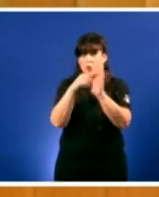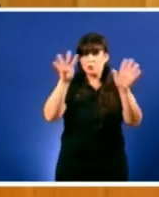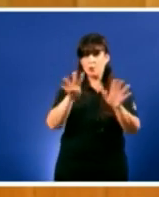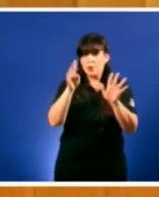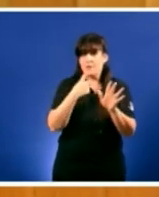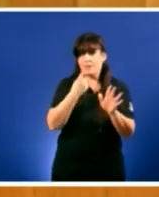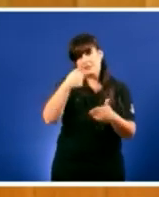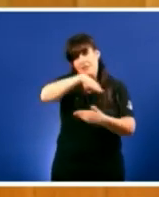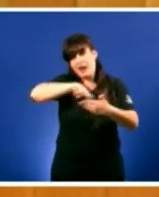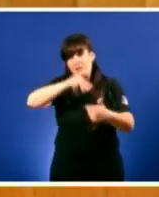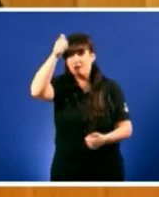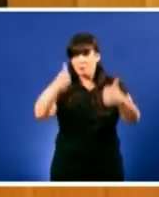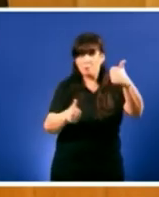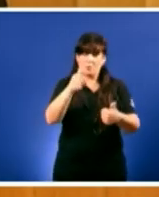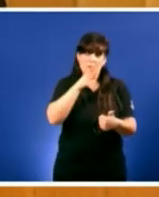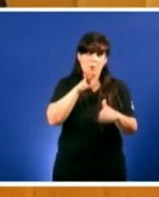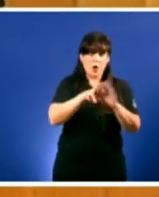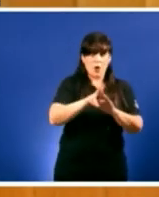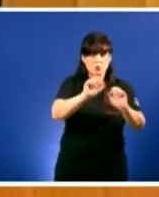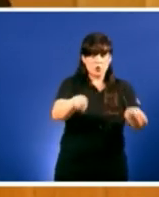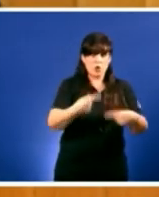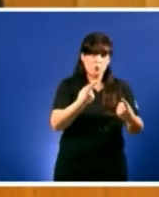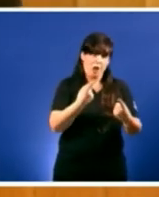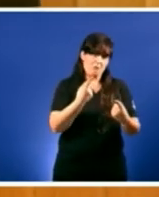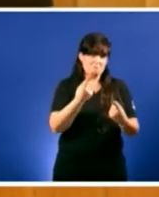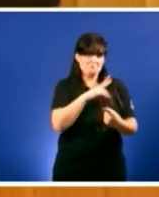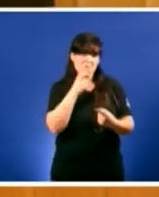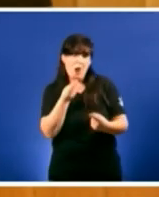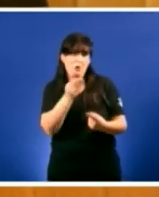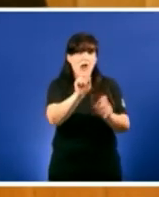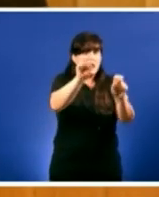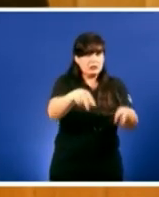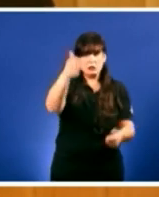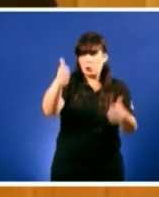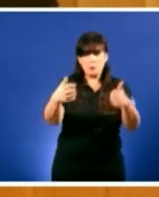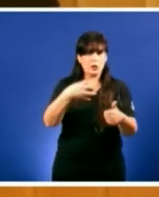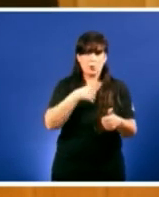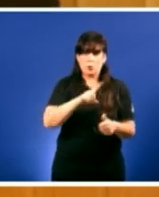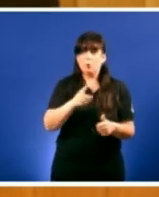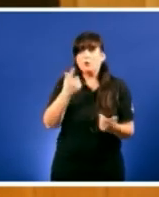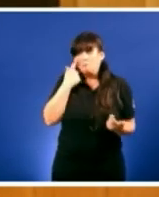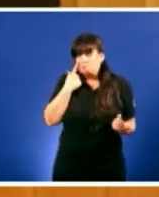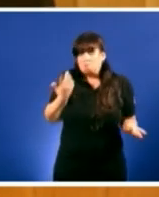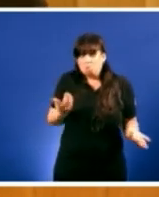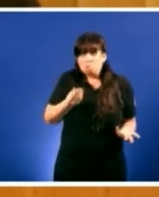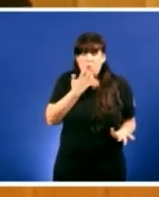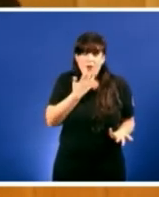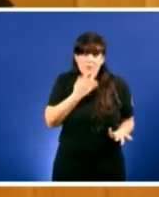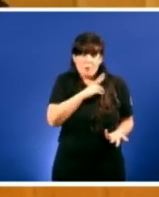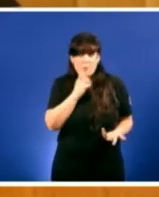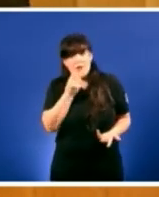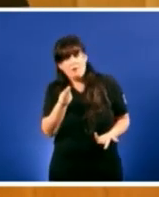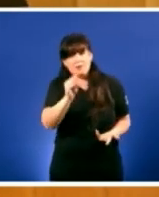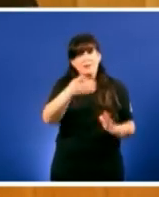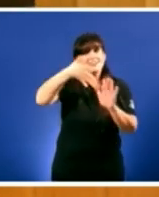recursos naturais en valor engadido moi ben señor Fijo pois un valor engadido é aproveitar a nosa